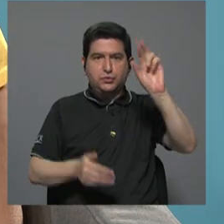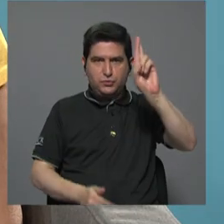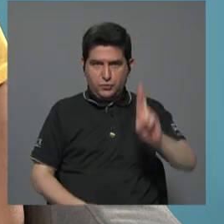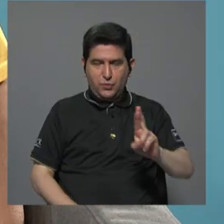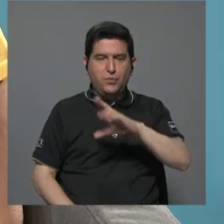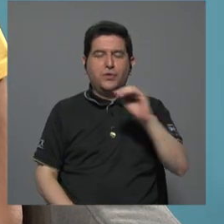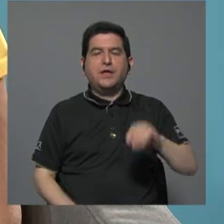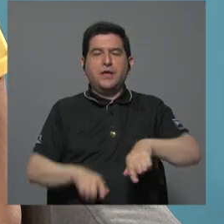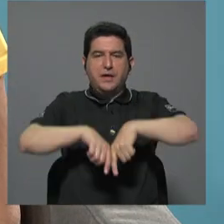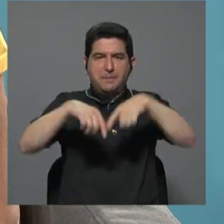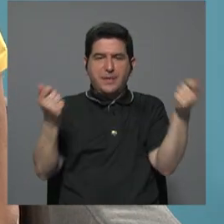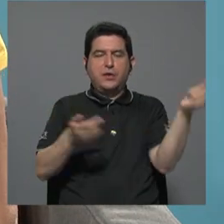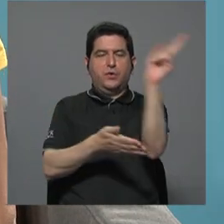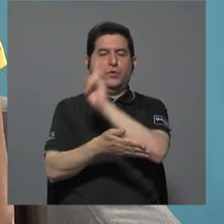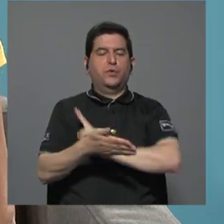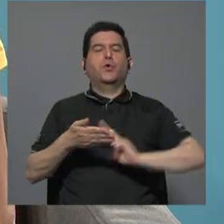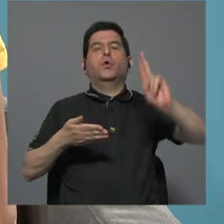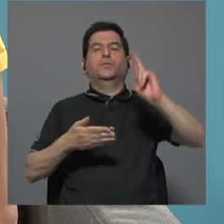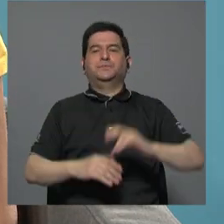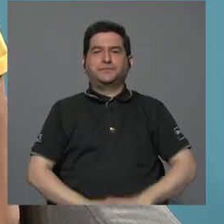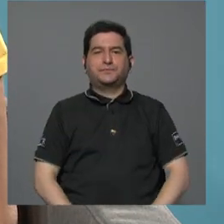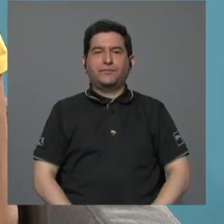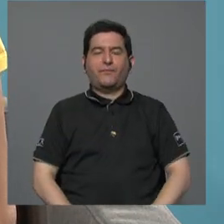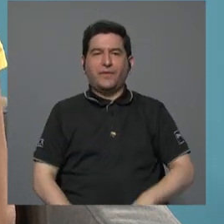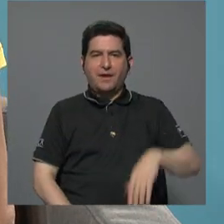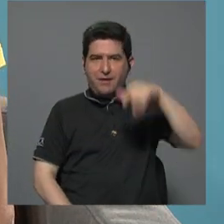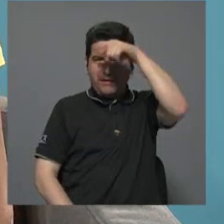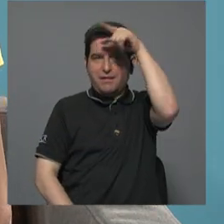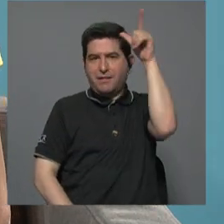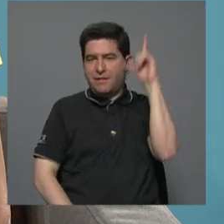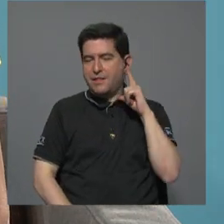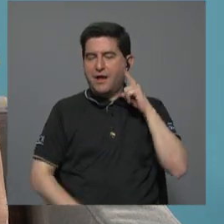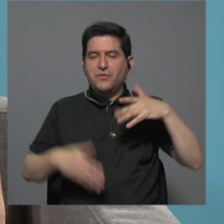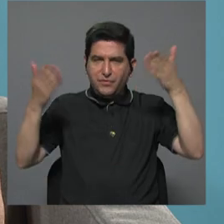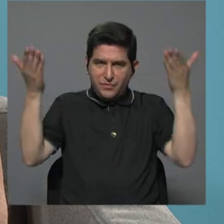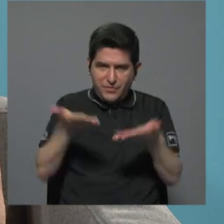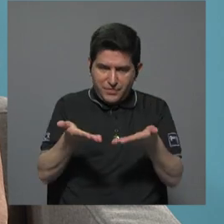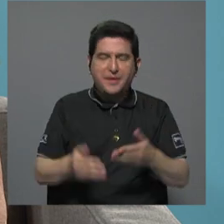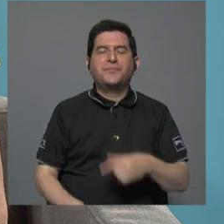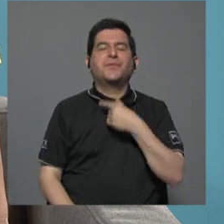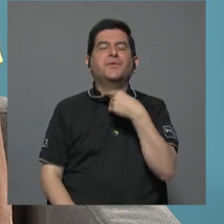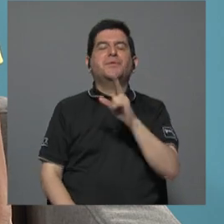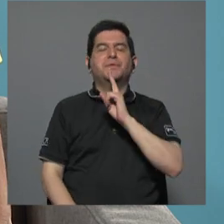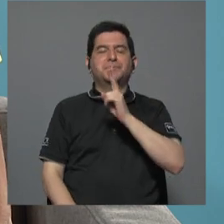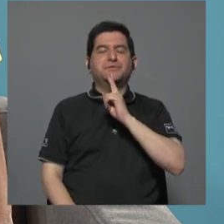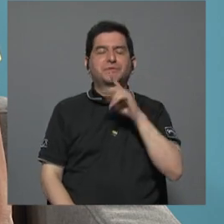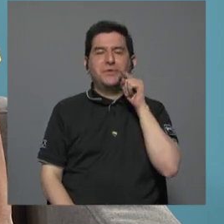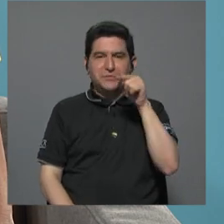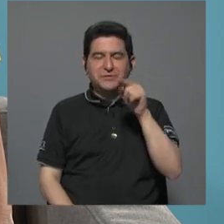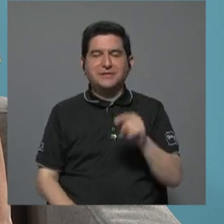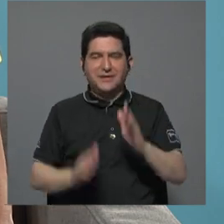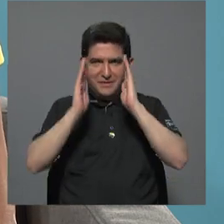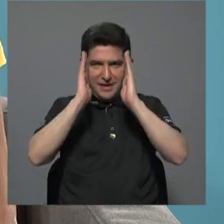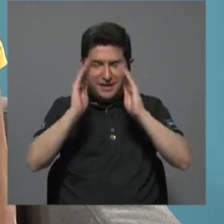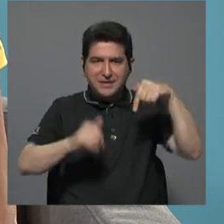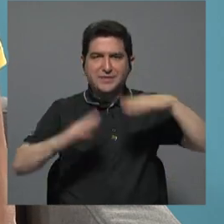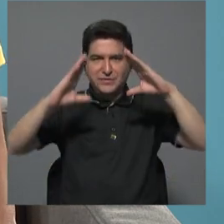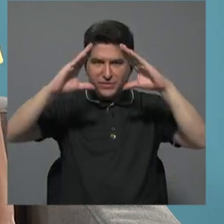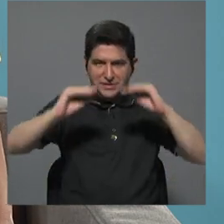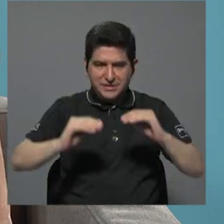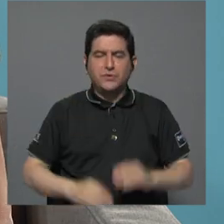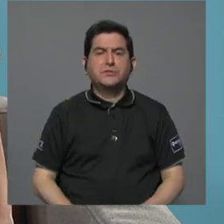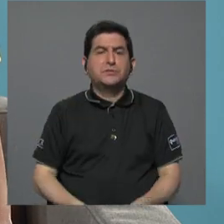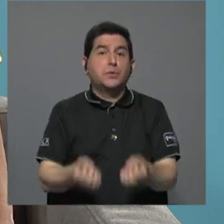Rica y el semanario Universidad. Laura Martínez les da la bienvenida y un gusto de verdad tenerlos esta noche, una noche